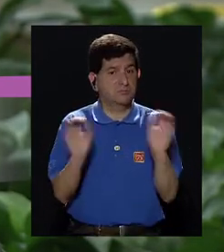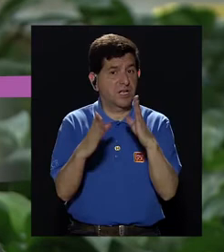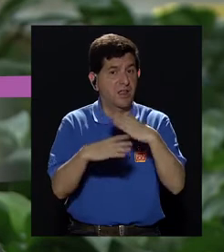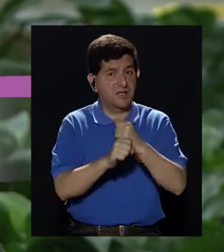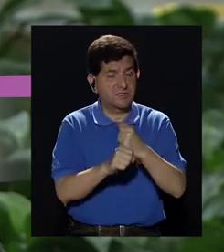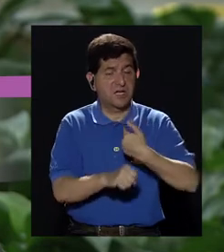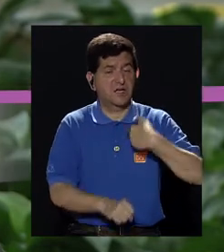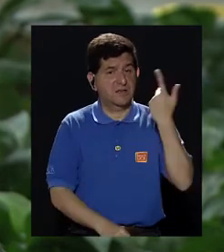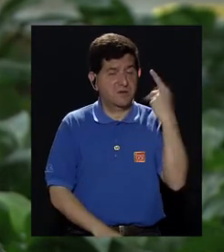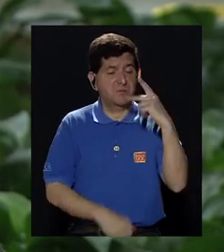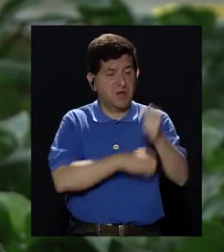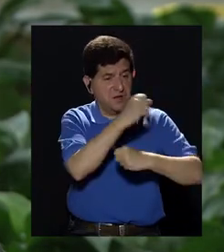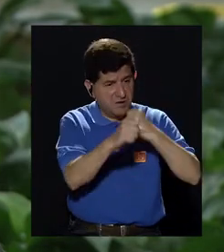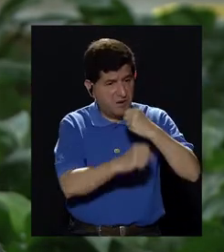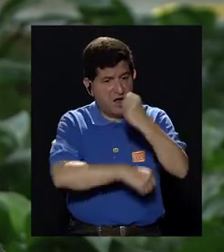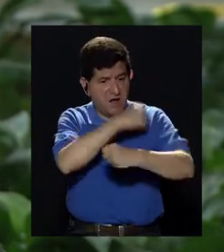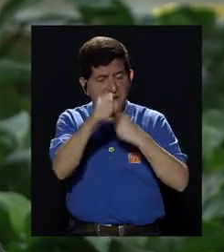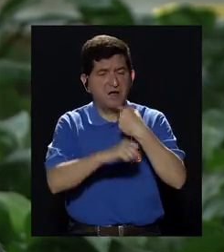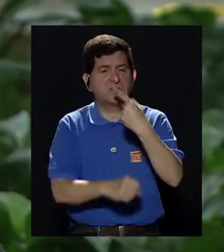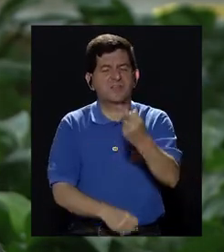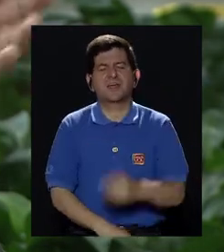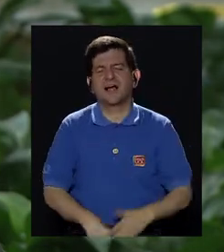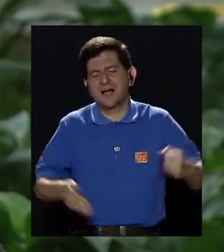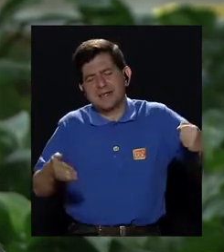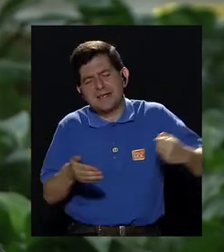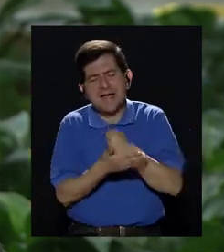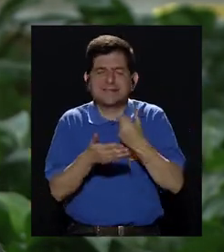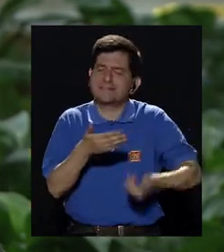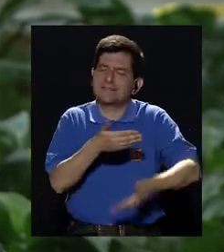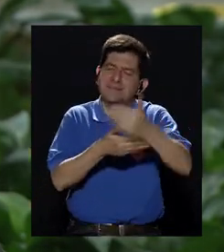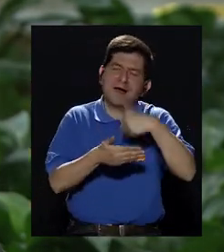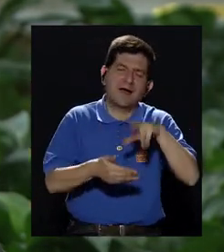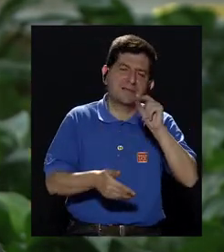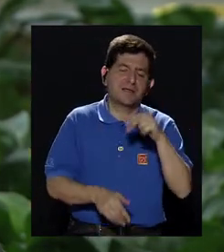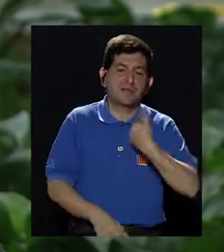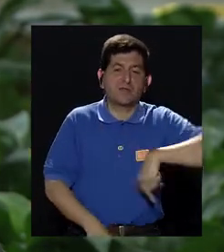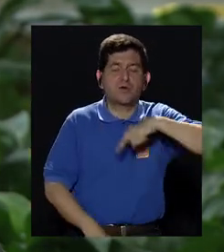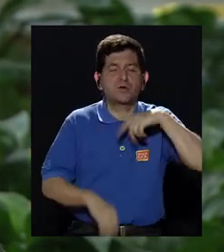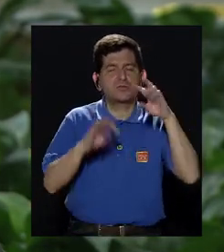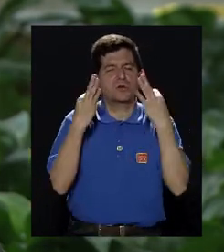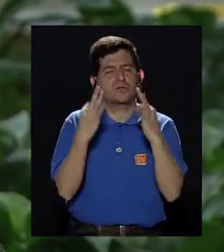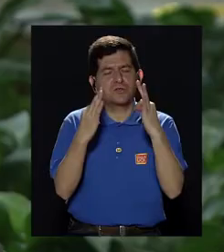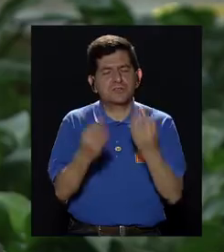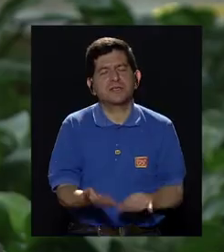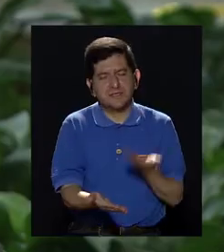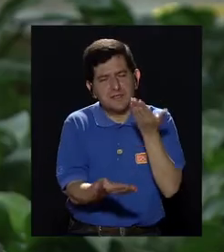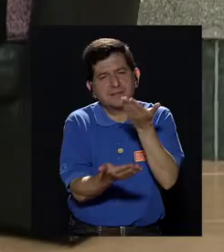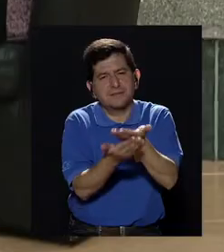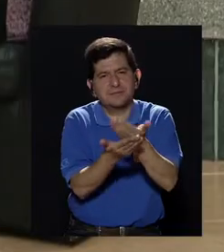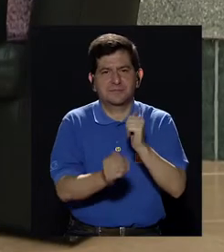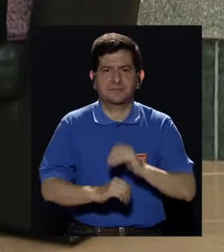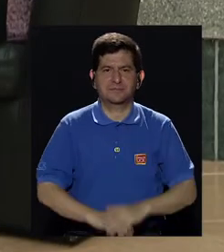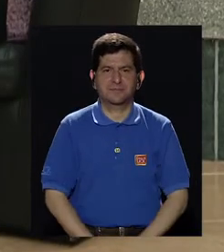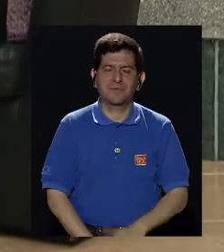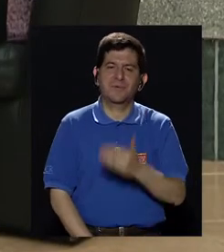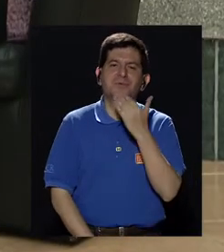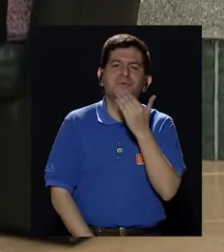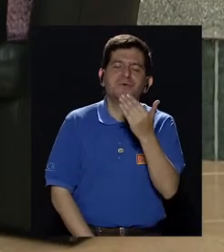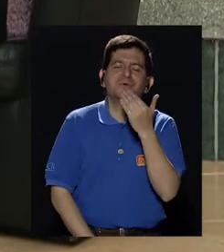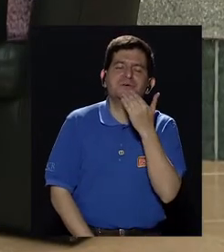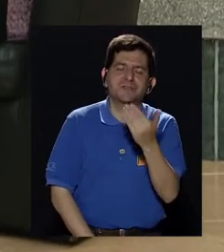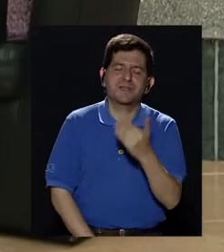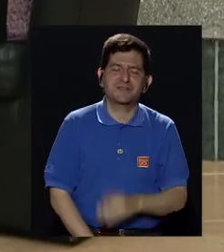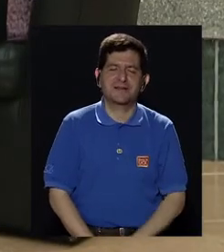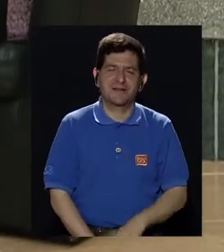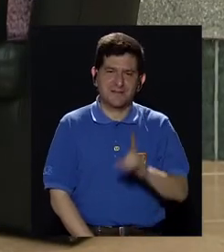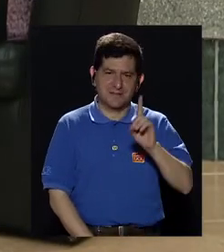me expone a que con los años me digan, lástima que no vino antes, hubiera venido antes y le podríamos haber ofrecido algo. Te agradezco mucho, don